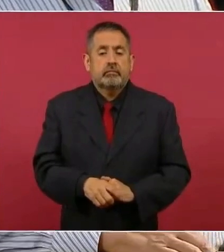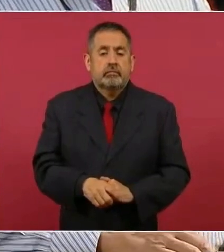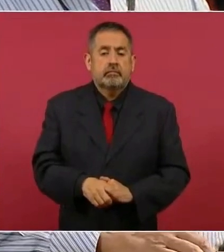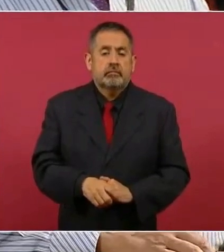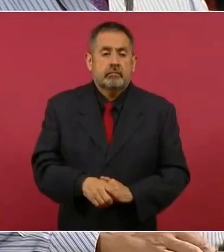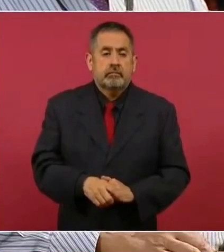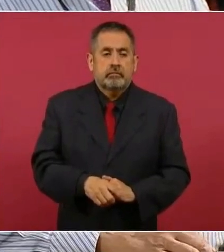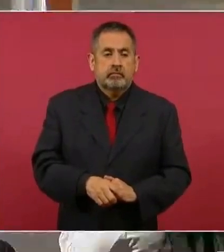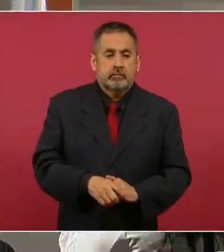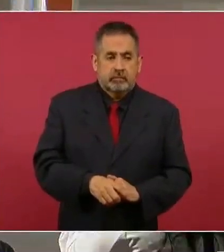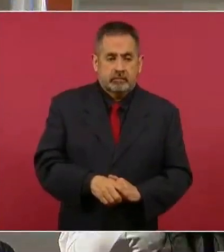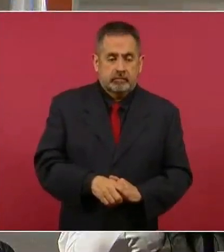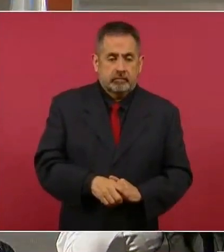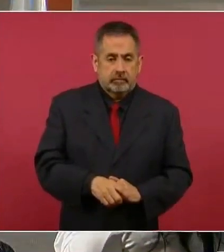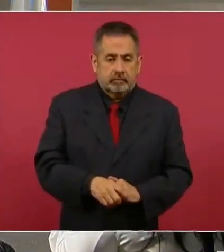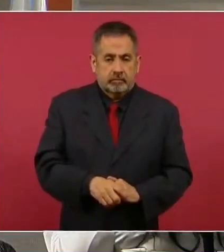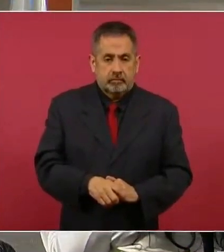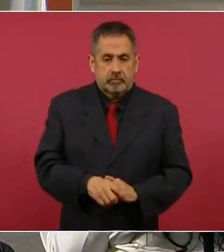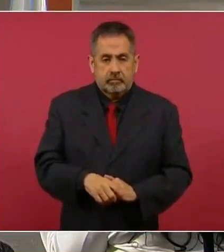Pero Urique está acá, mira.